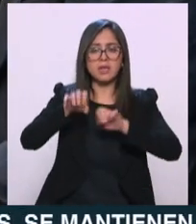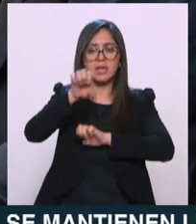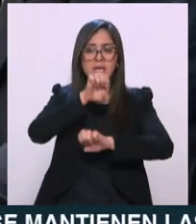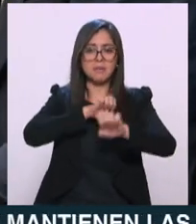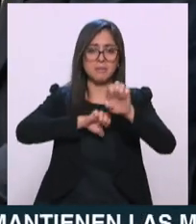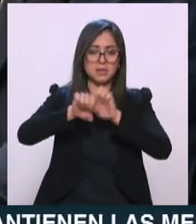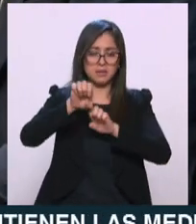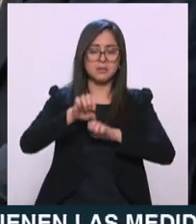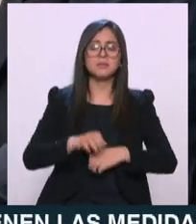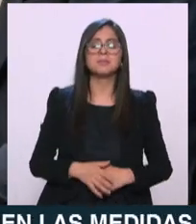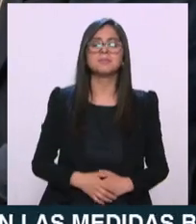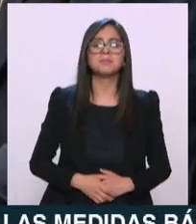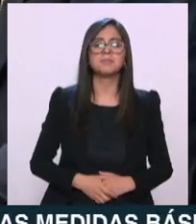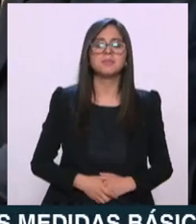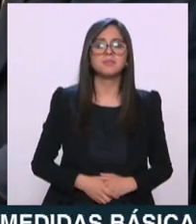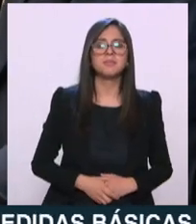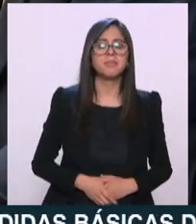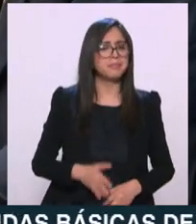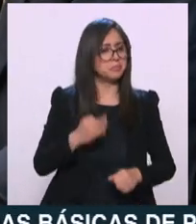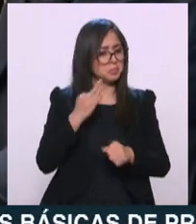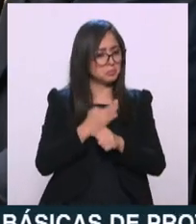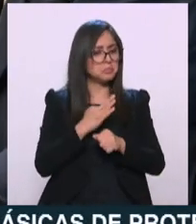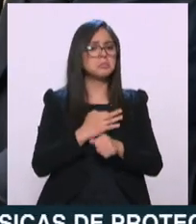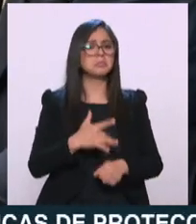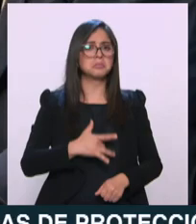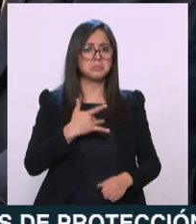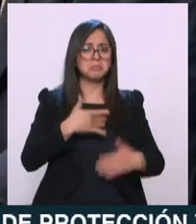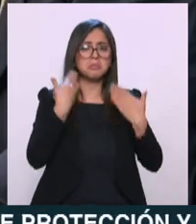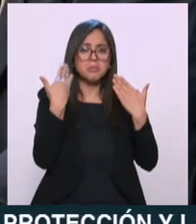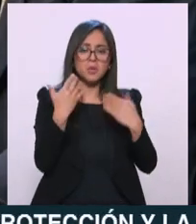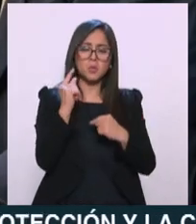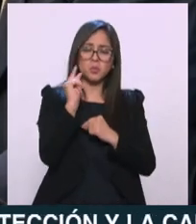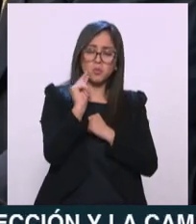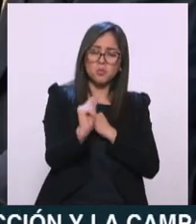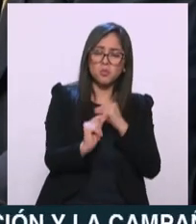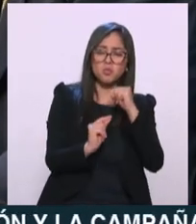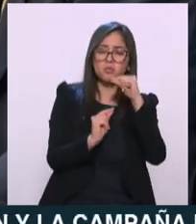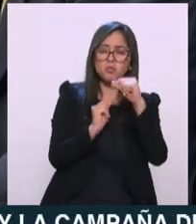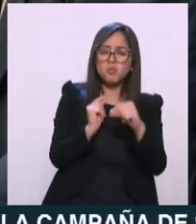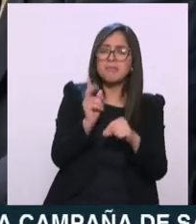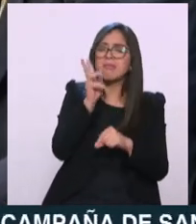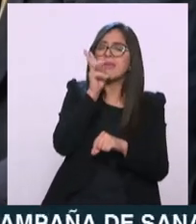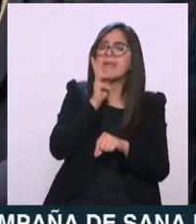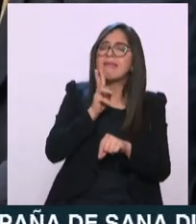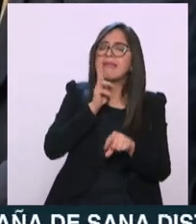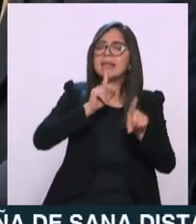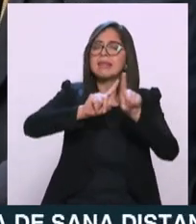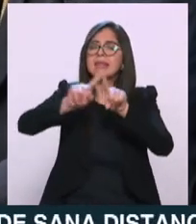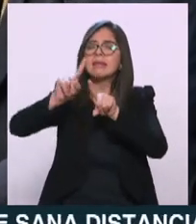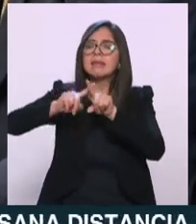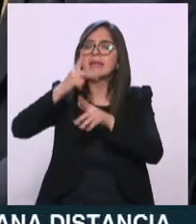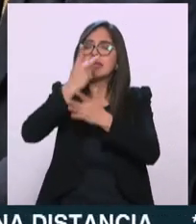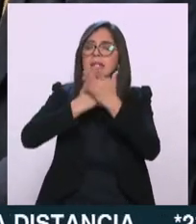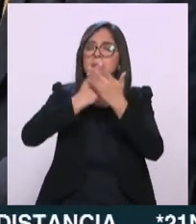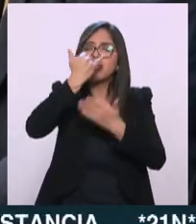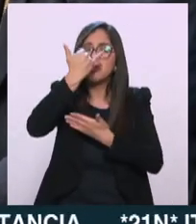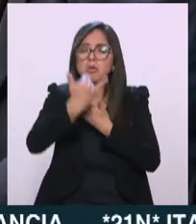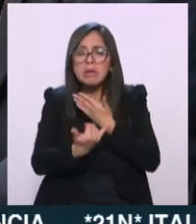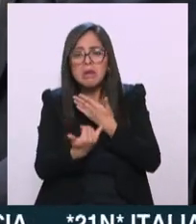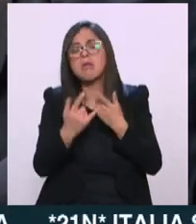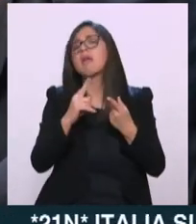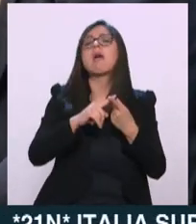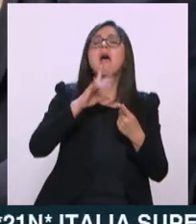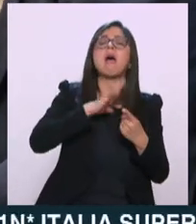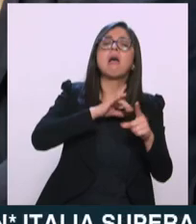entusiasmo hemos empezado inclusive ya a vislumbrar algunos primeros proyectos concretos tenemos algunos proyectos bandera